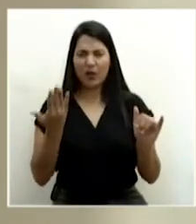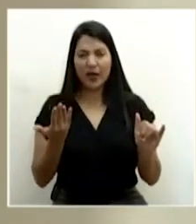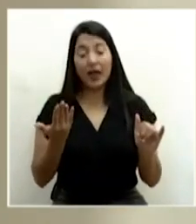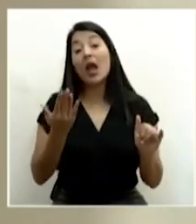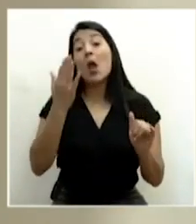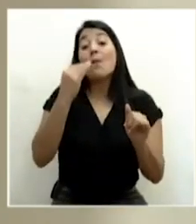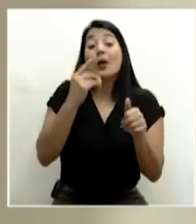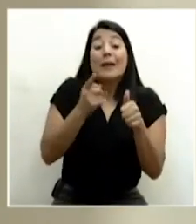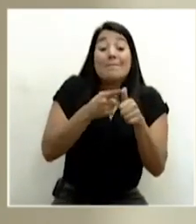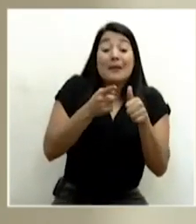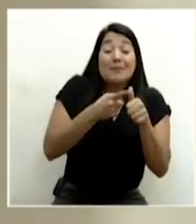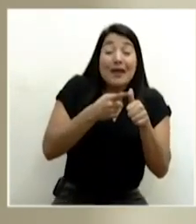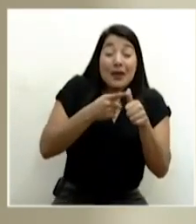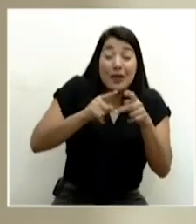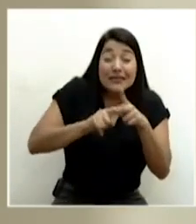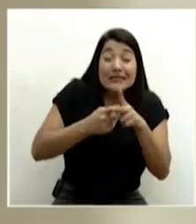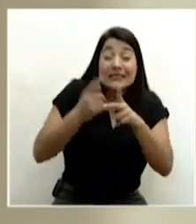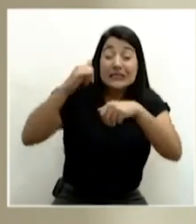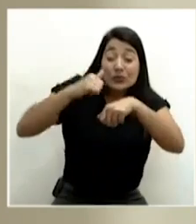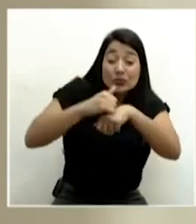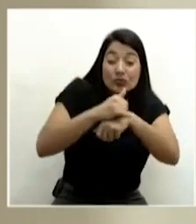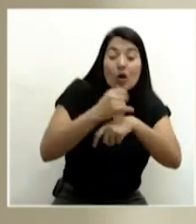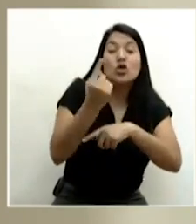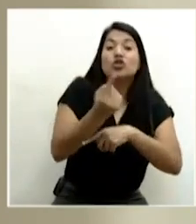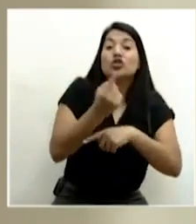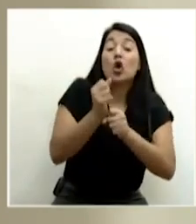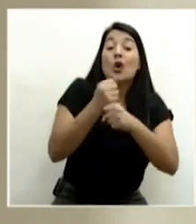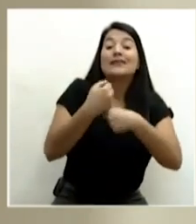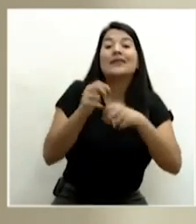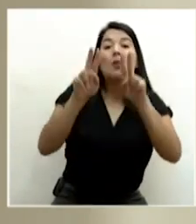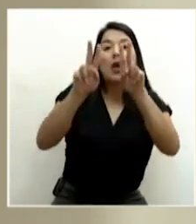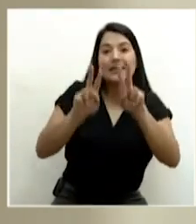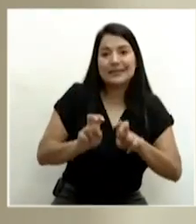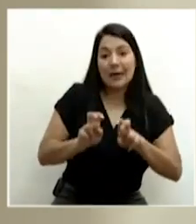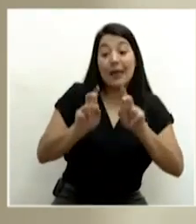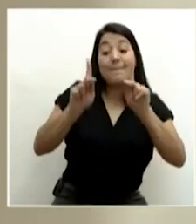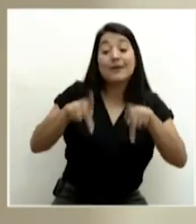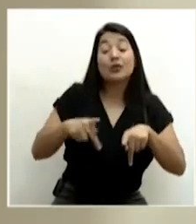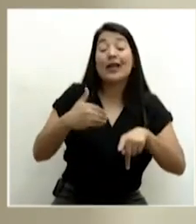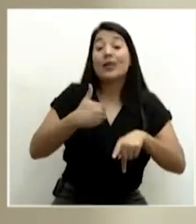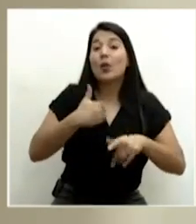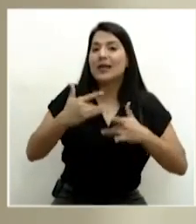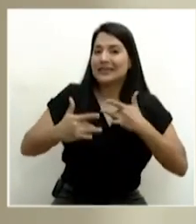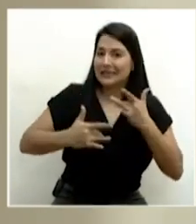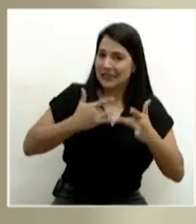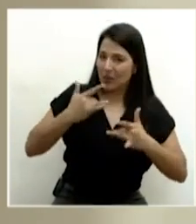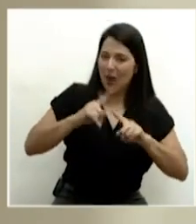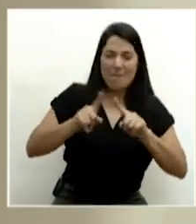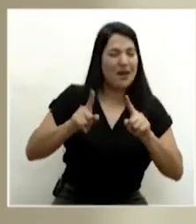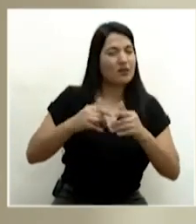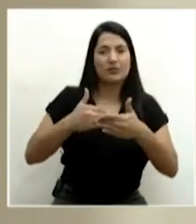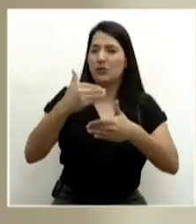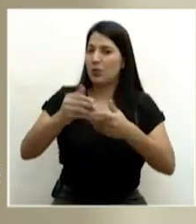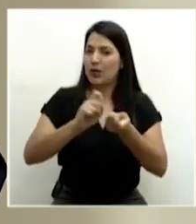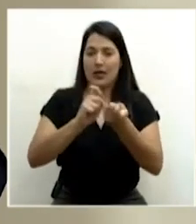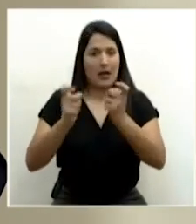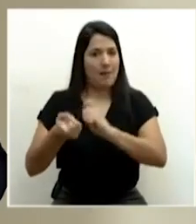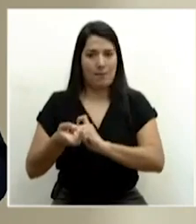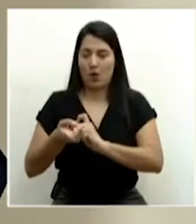vuelos solo le estábamos tomando muestras a los pasajeros sintomáticos y ya después se cambió la política